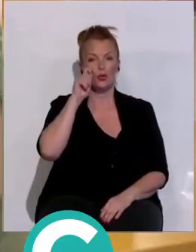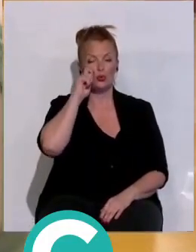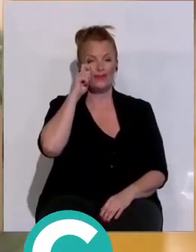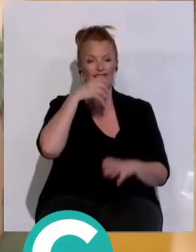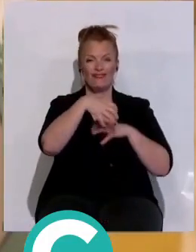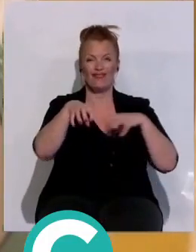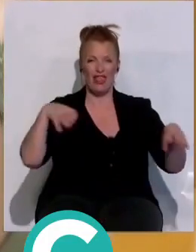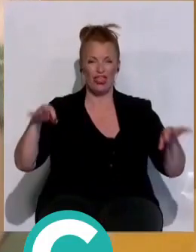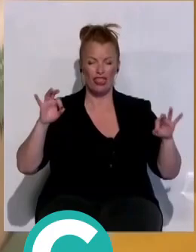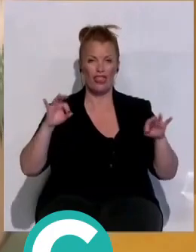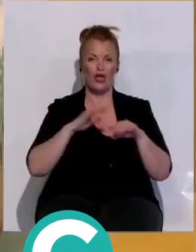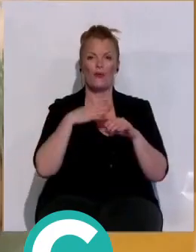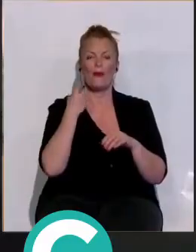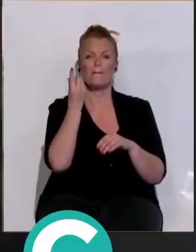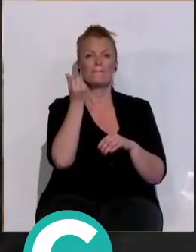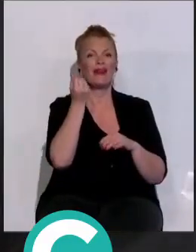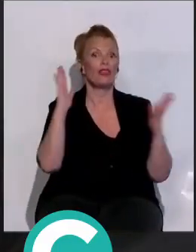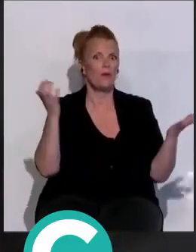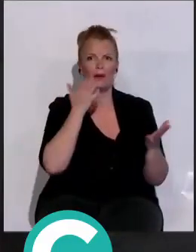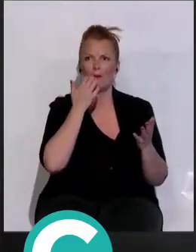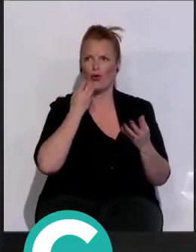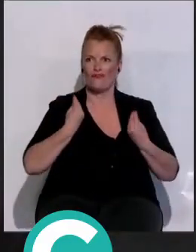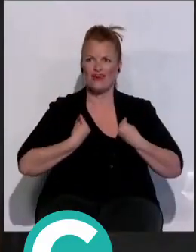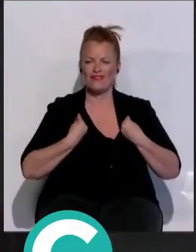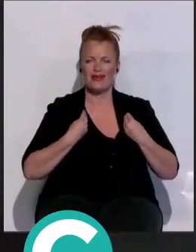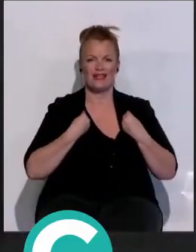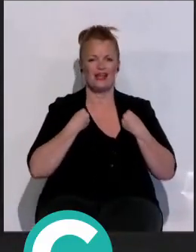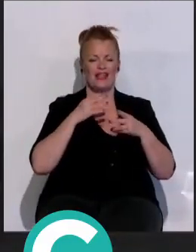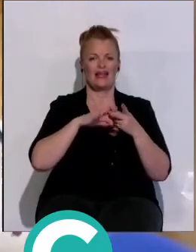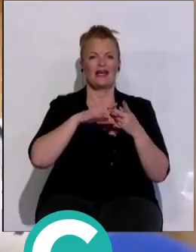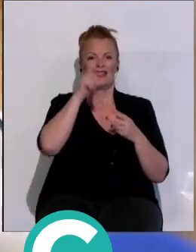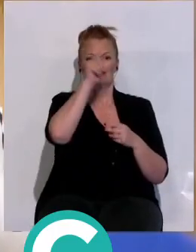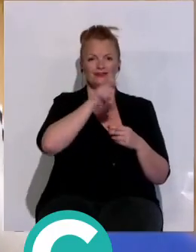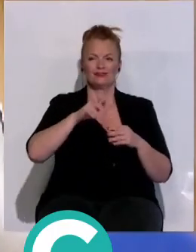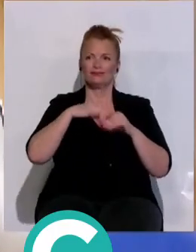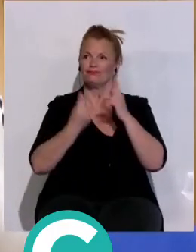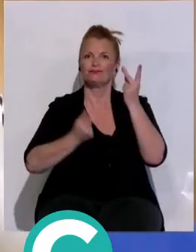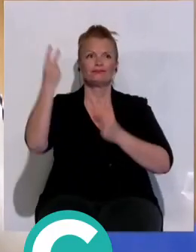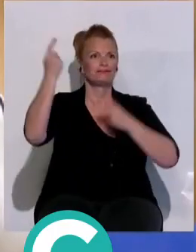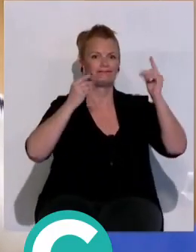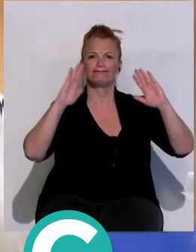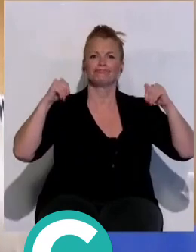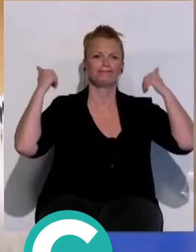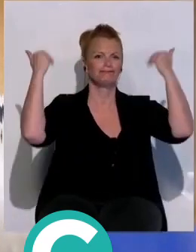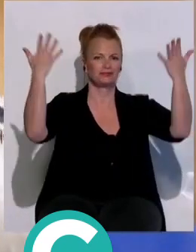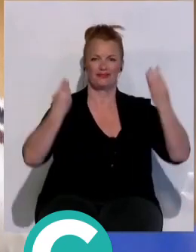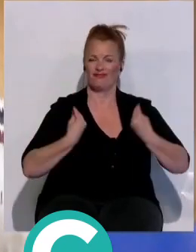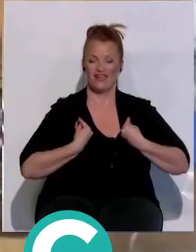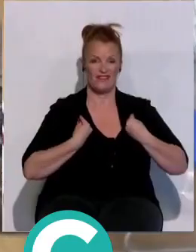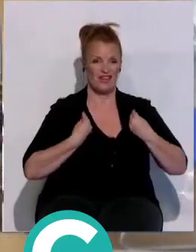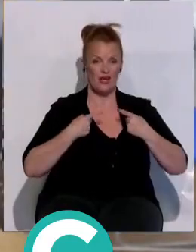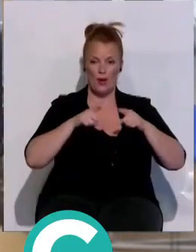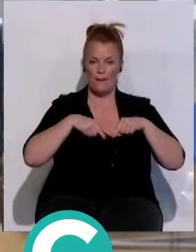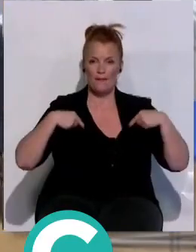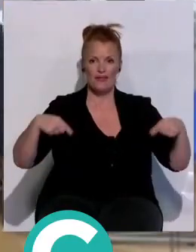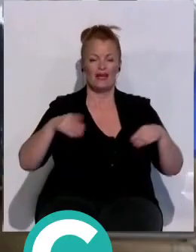tenido en el precio de la vivienda, en la salida de ciudadanos y ciudadanas hacia otras localidades de la bahía, en la calidad del empleo